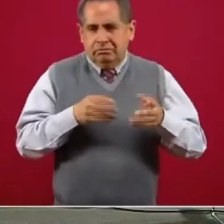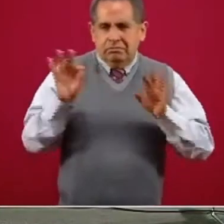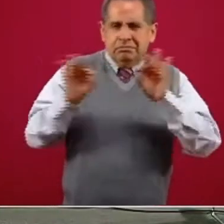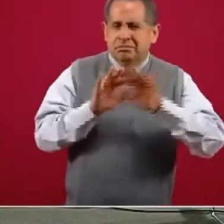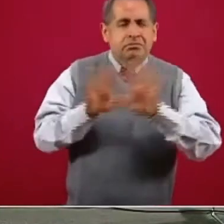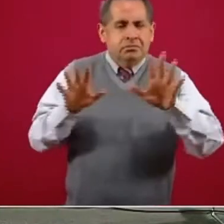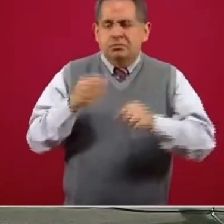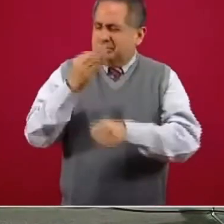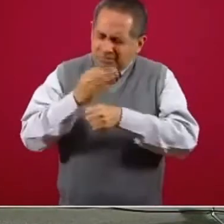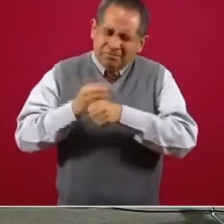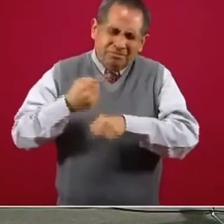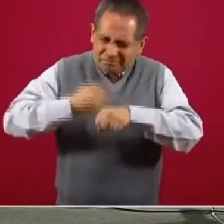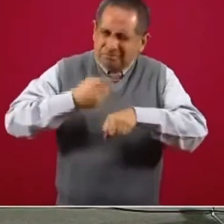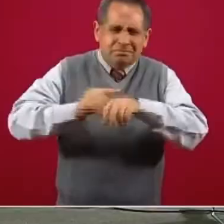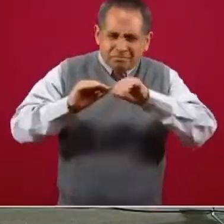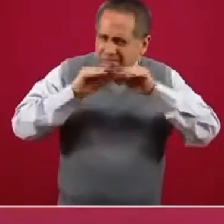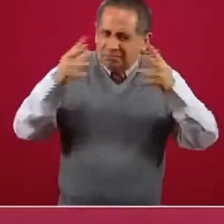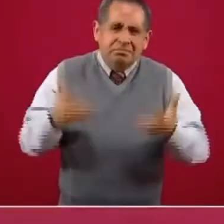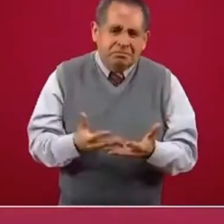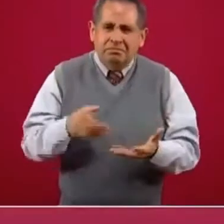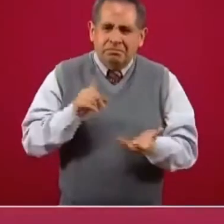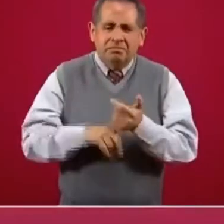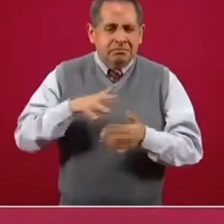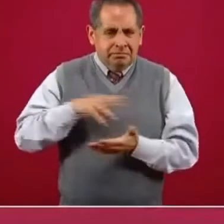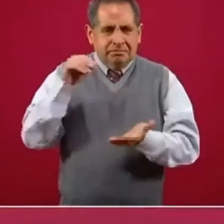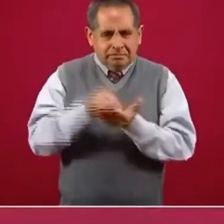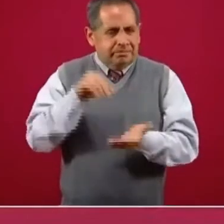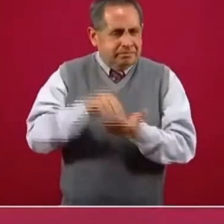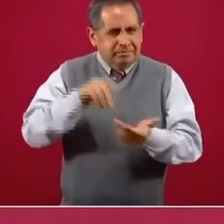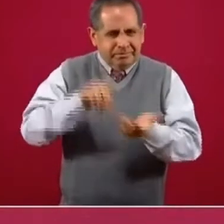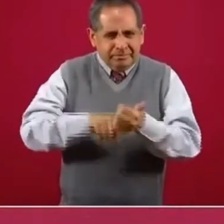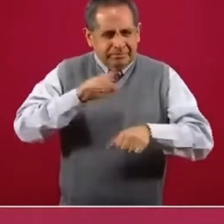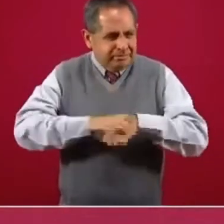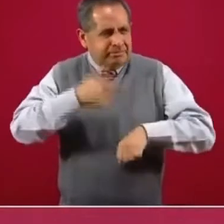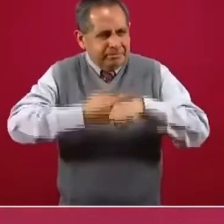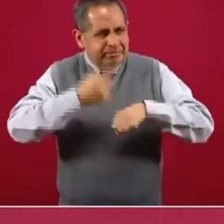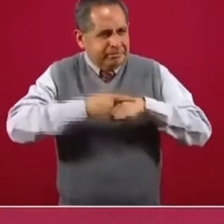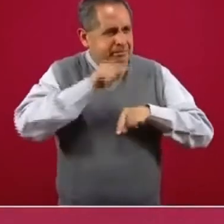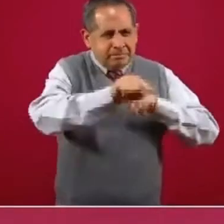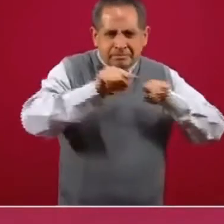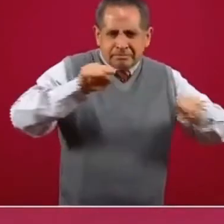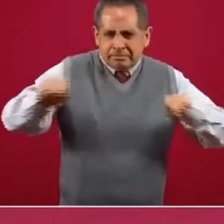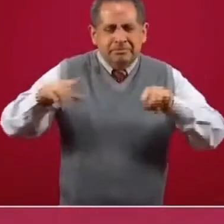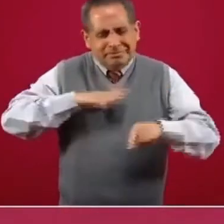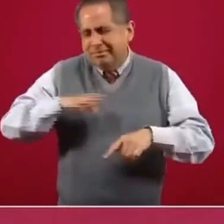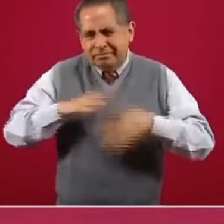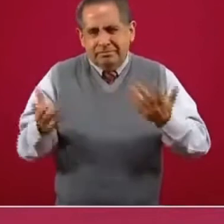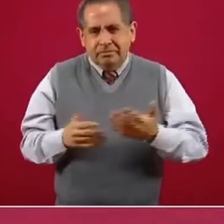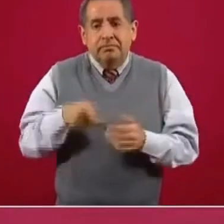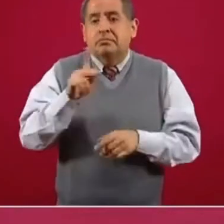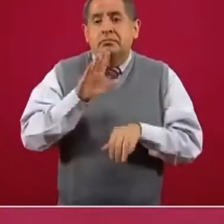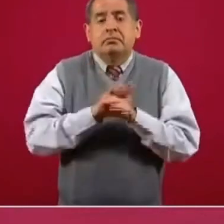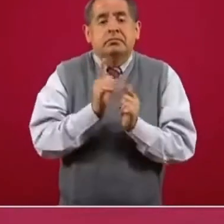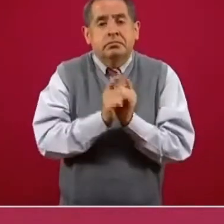Estamos ante una epidemia, evidentemente estamos teniendo todavía más y más y más casos, pero esto ocurre a una menor